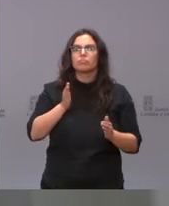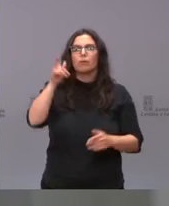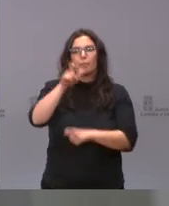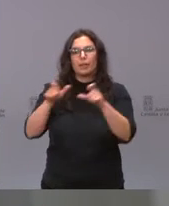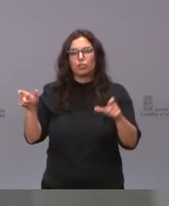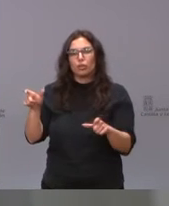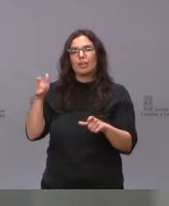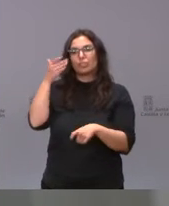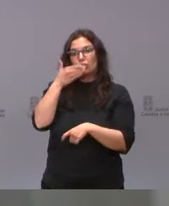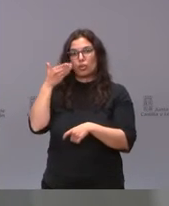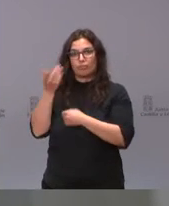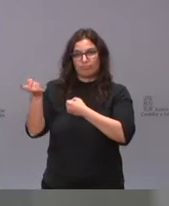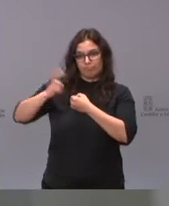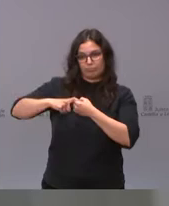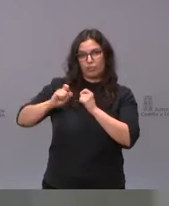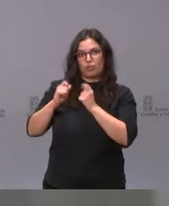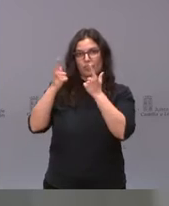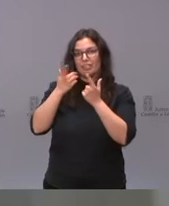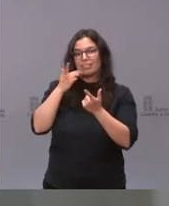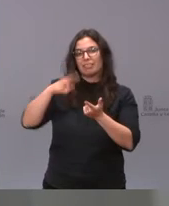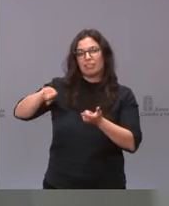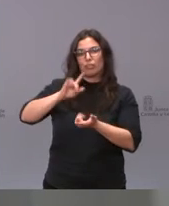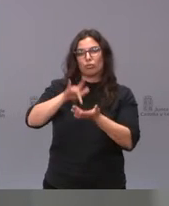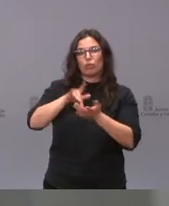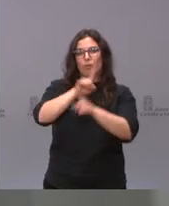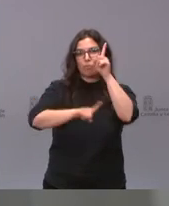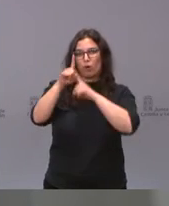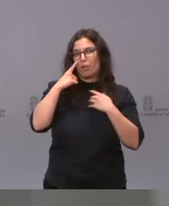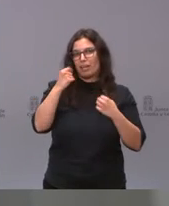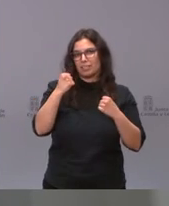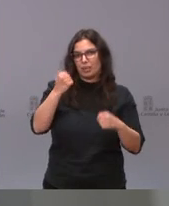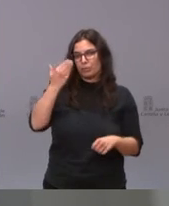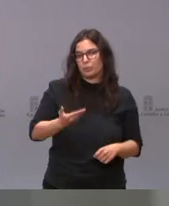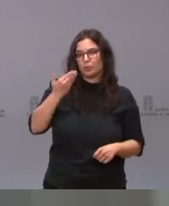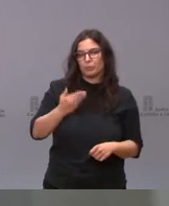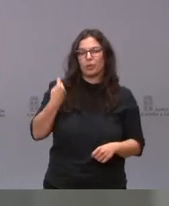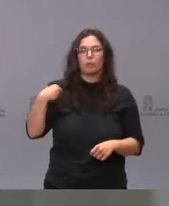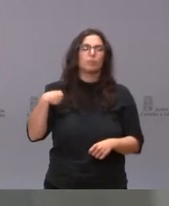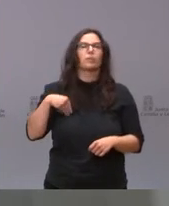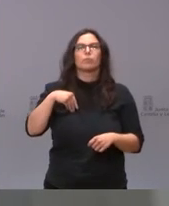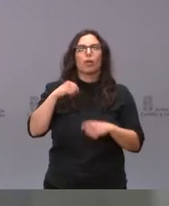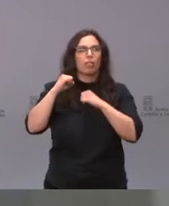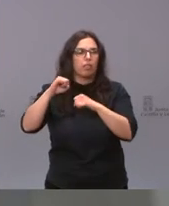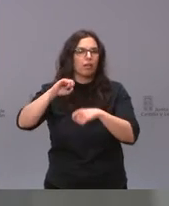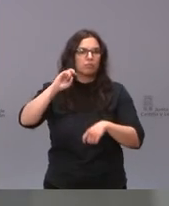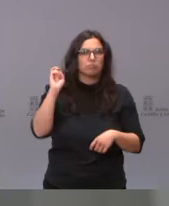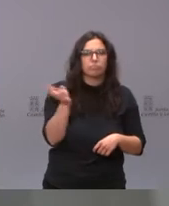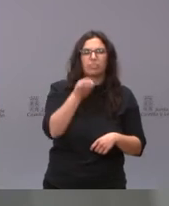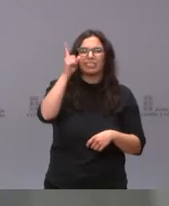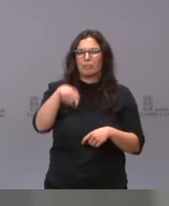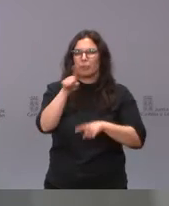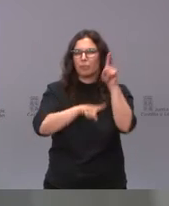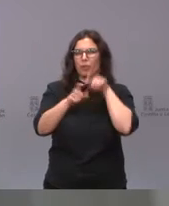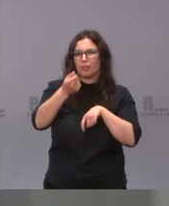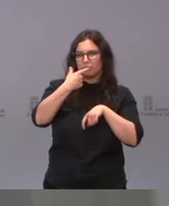con tres problemas de salud, fundamentalmente, con alcoholismo, dependencia, otras drogas, incluidos los psicofármacos o